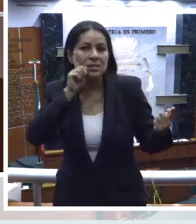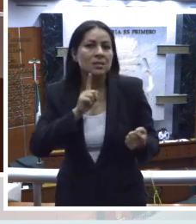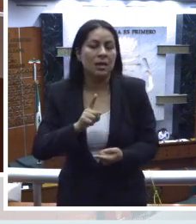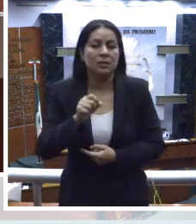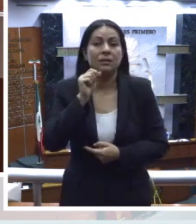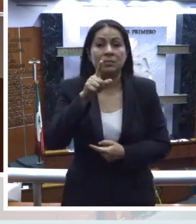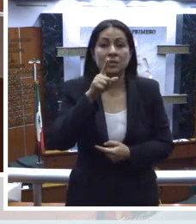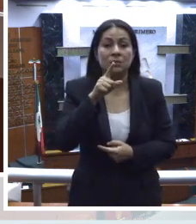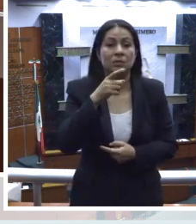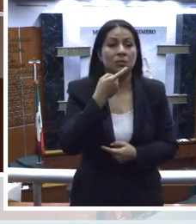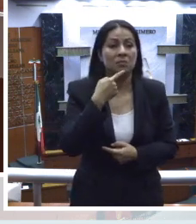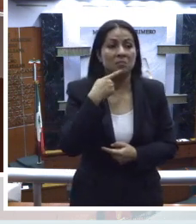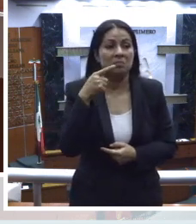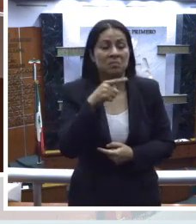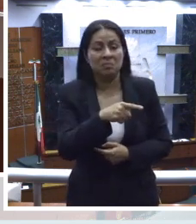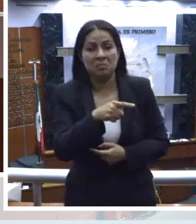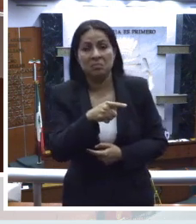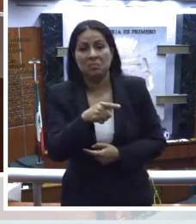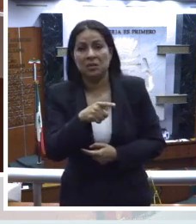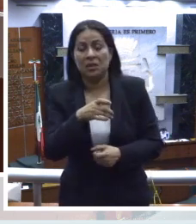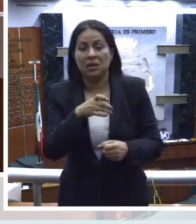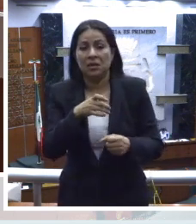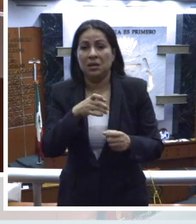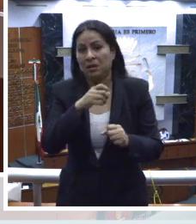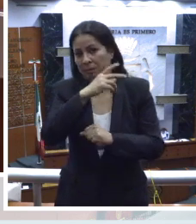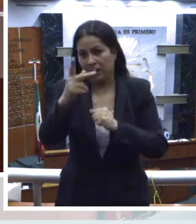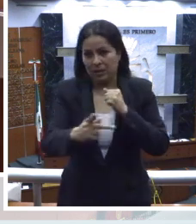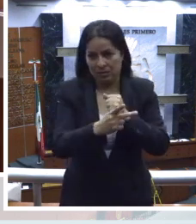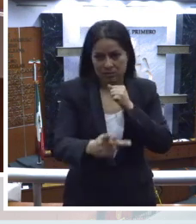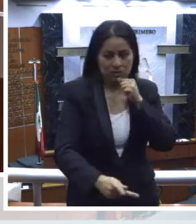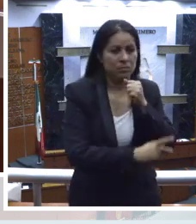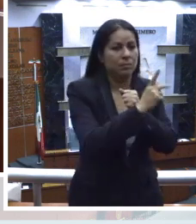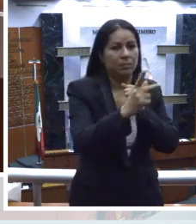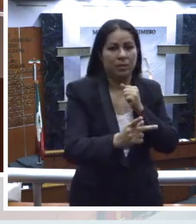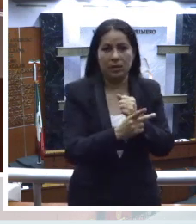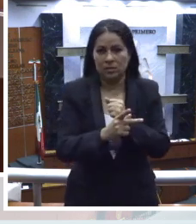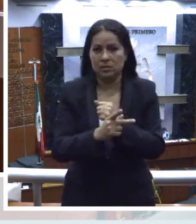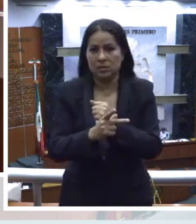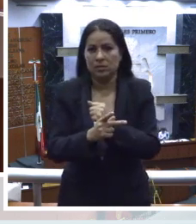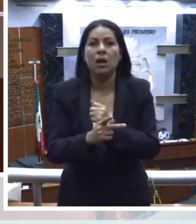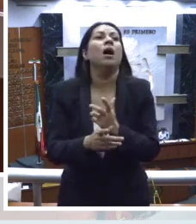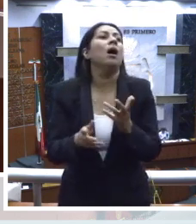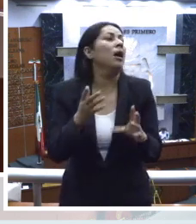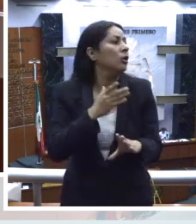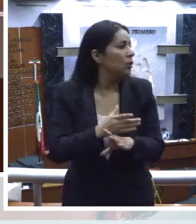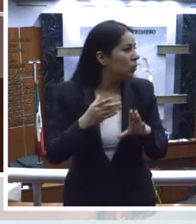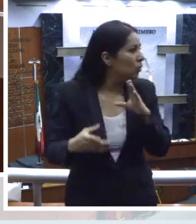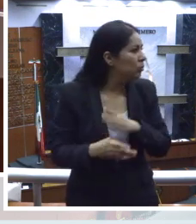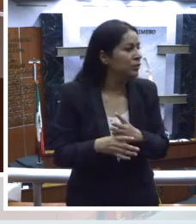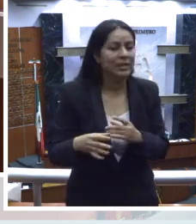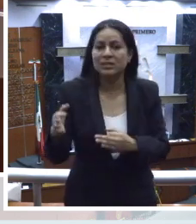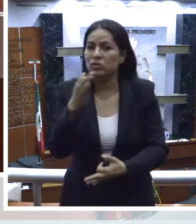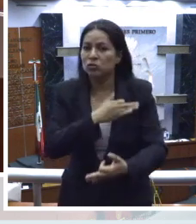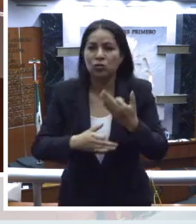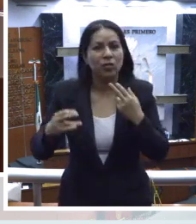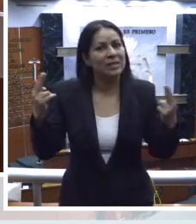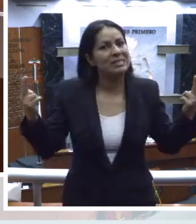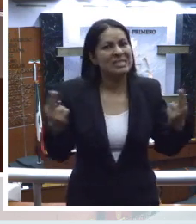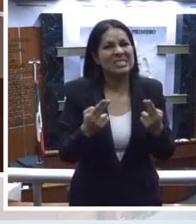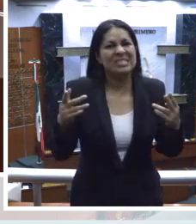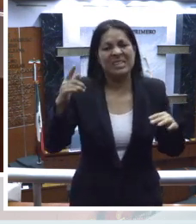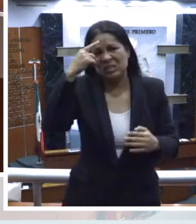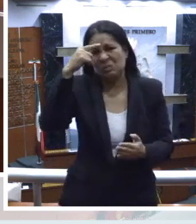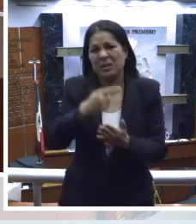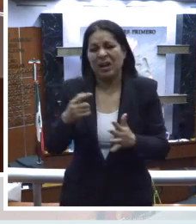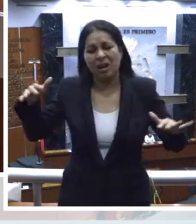Convención exhorta a los estados a tomar todas las medidas necesarias para cambiar